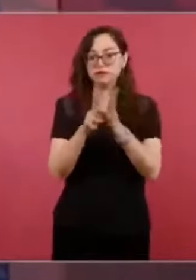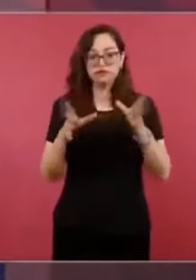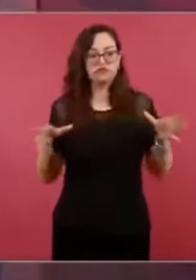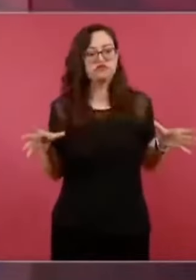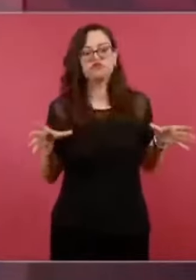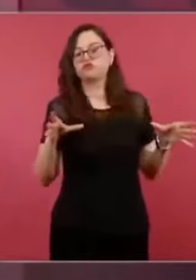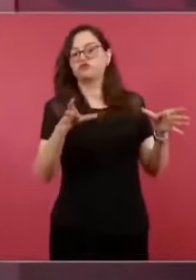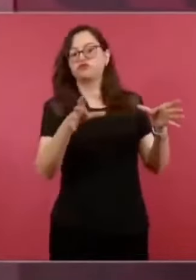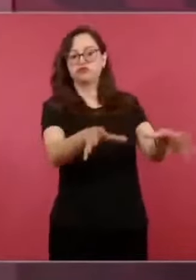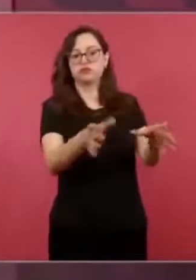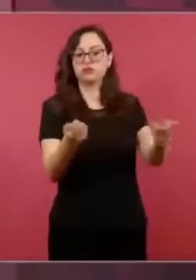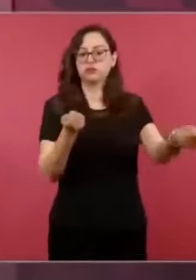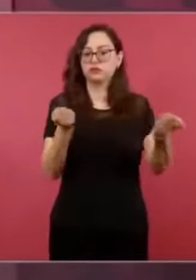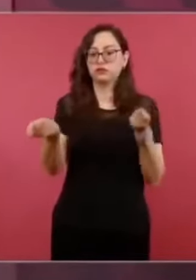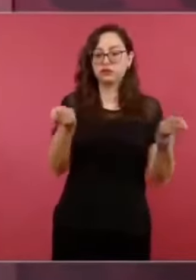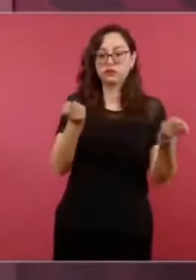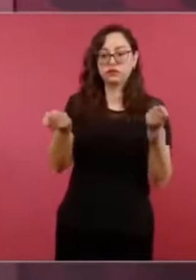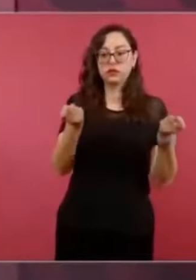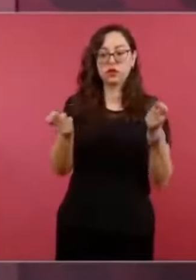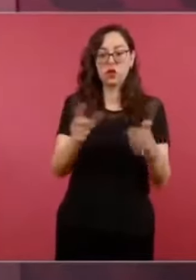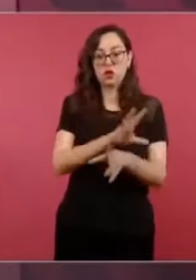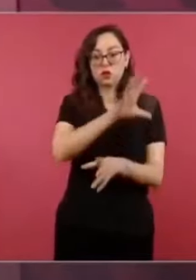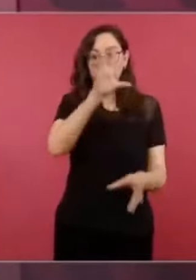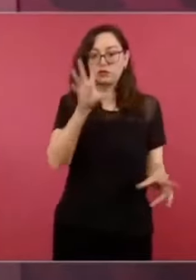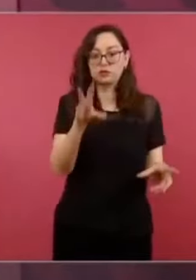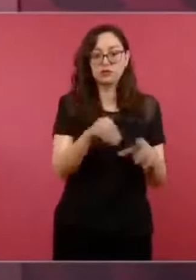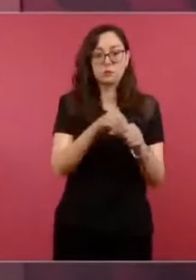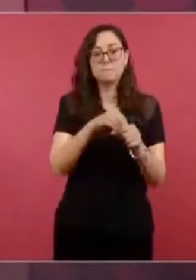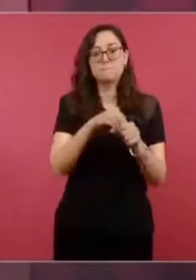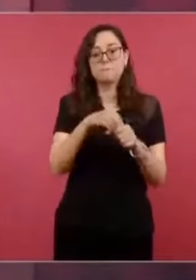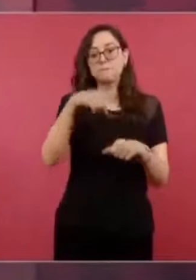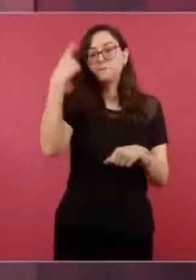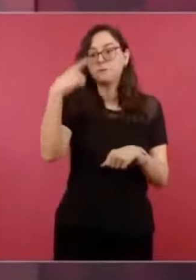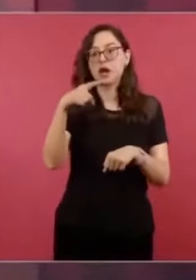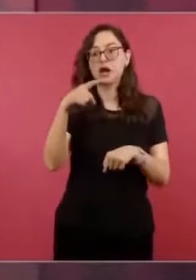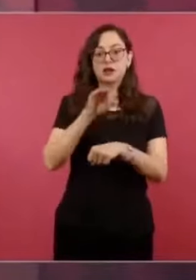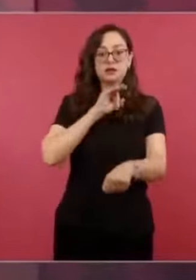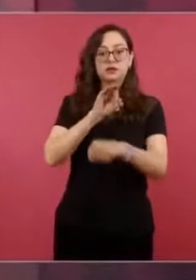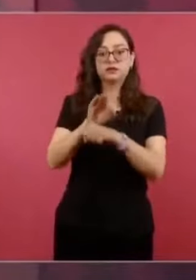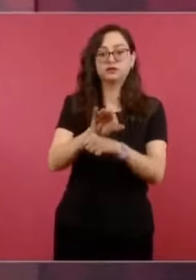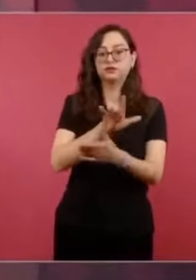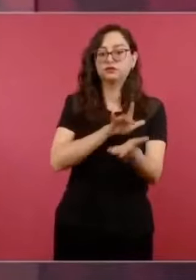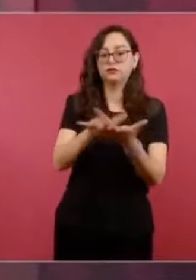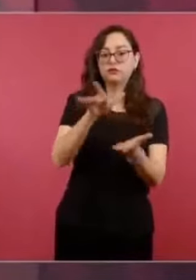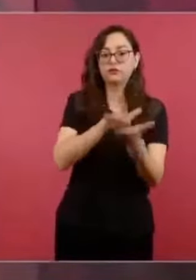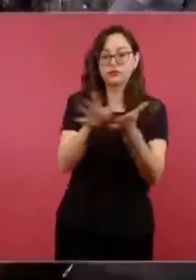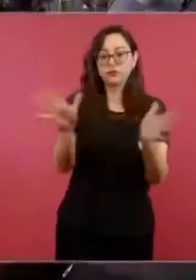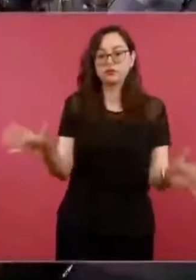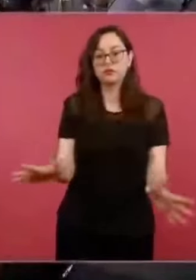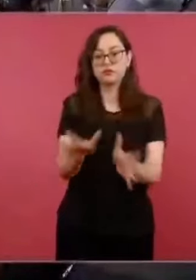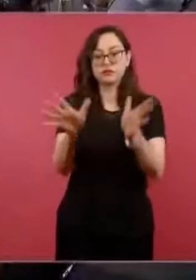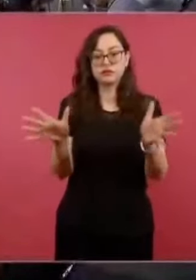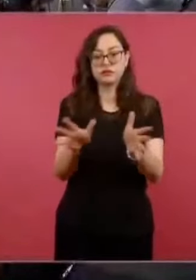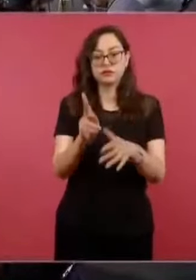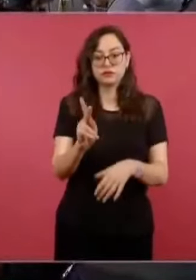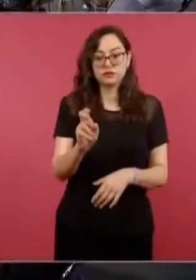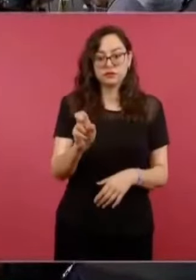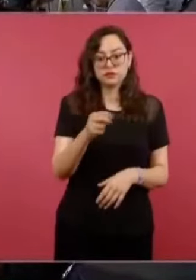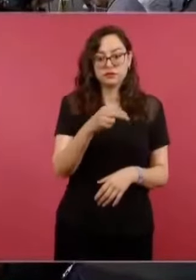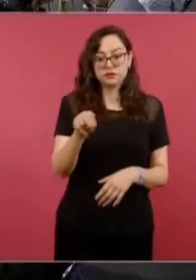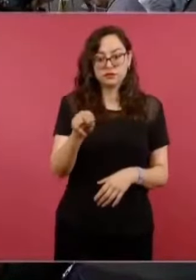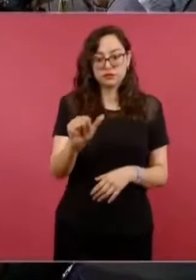cuando la candidatura del licenciado Peña Nieto… Les pongo ejemplos,